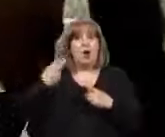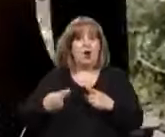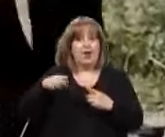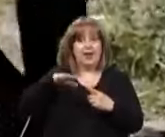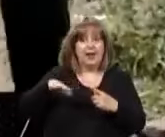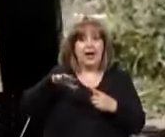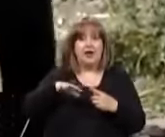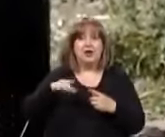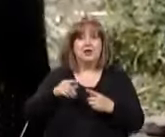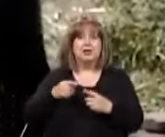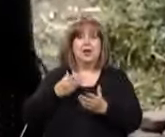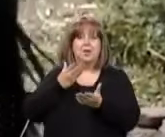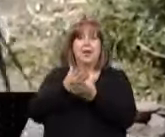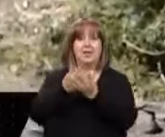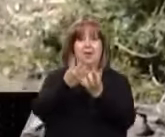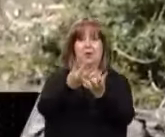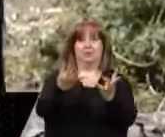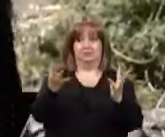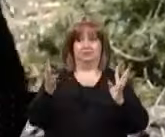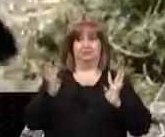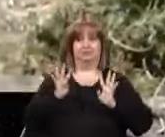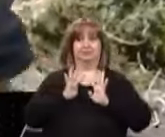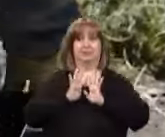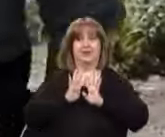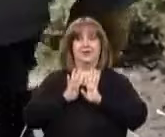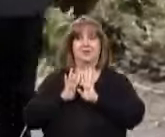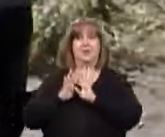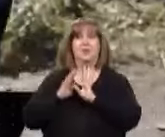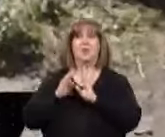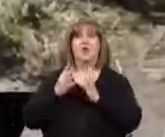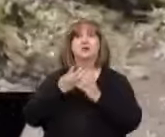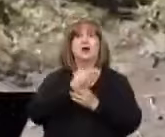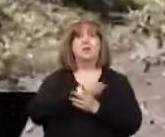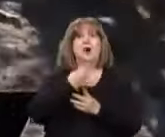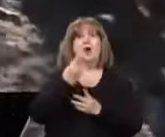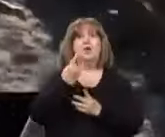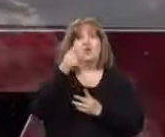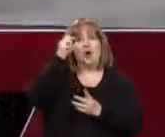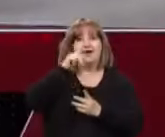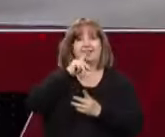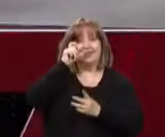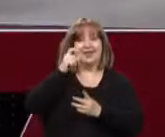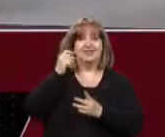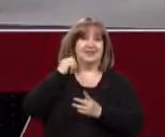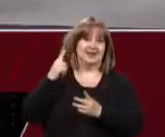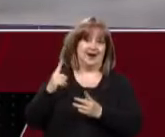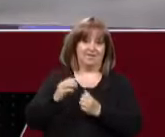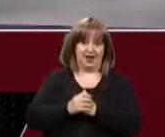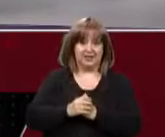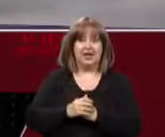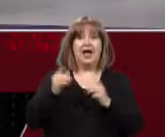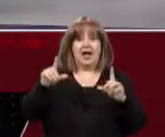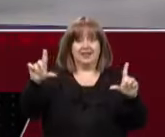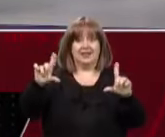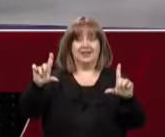que pedían un fuerte, el fuerte de San Rafael, para hacerle frente a los mapuches. Andrea, le hacemos dos preguntitas cortas así no